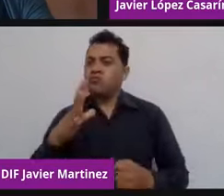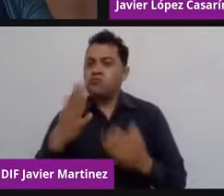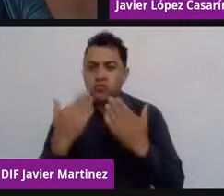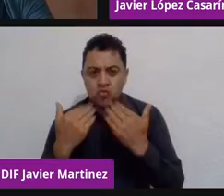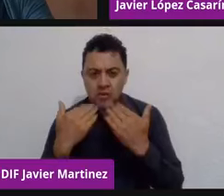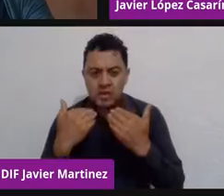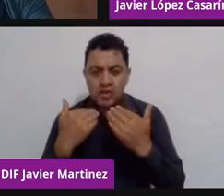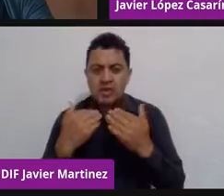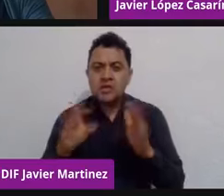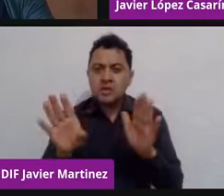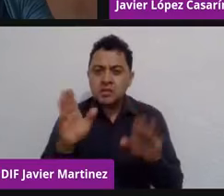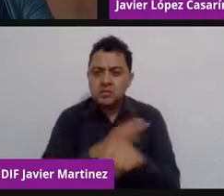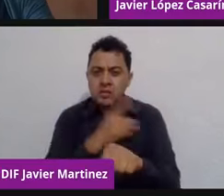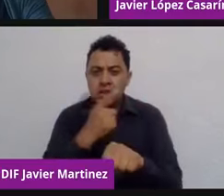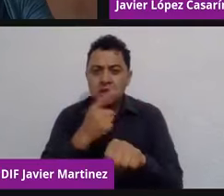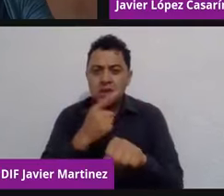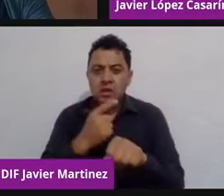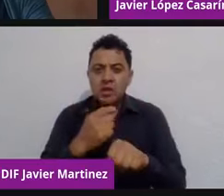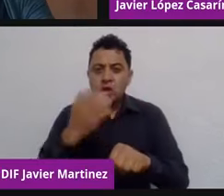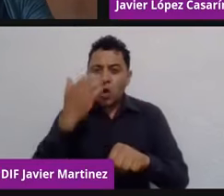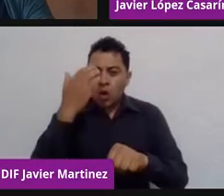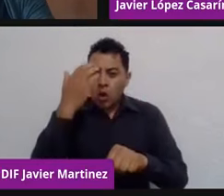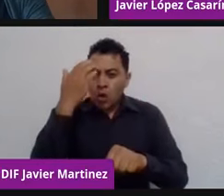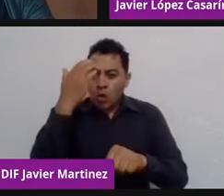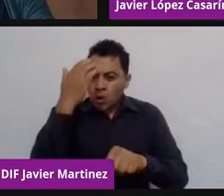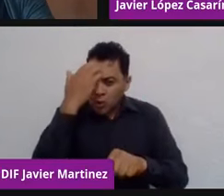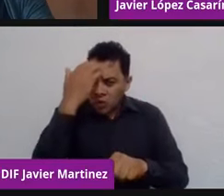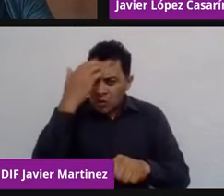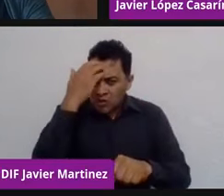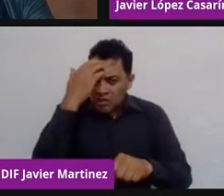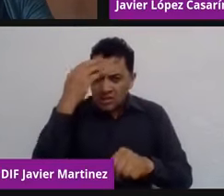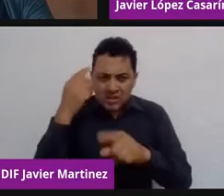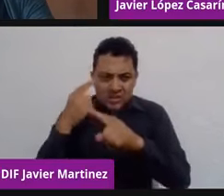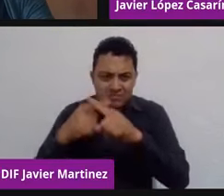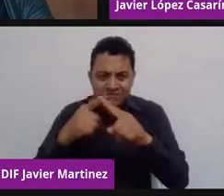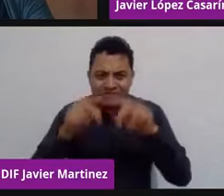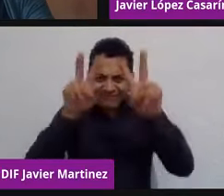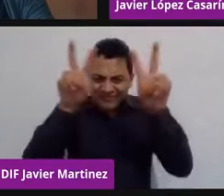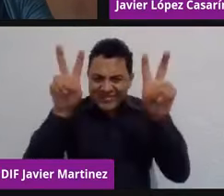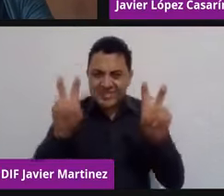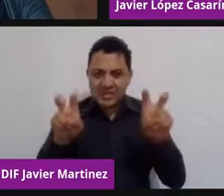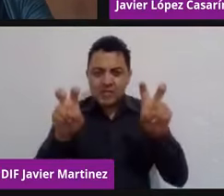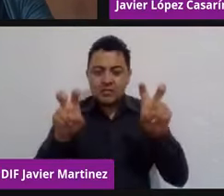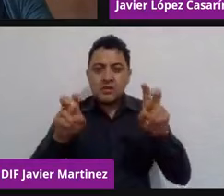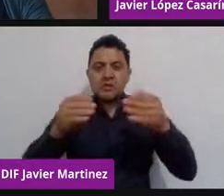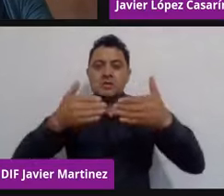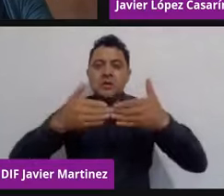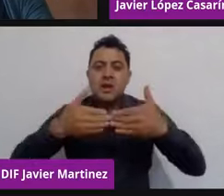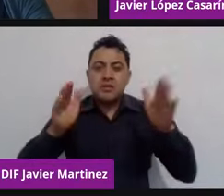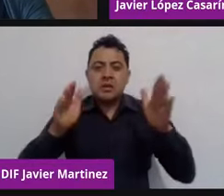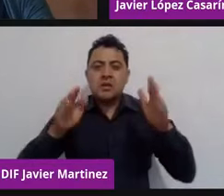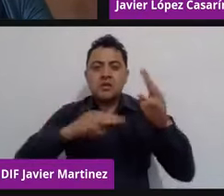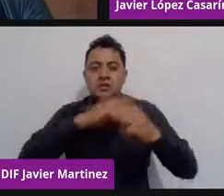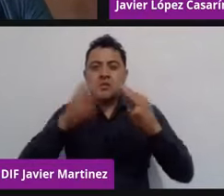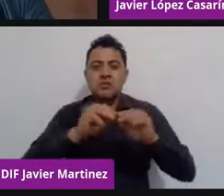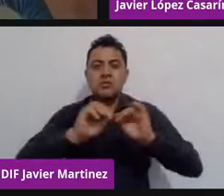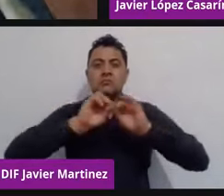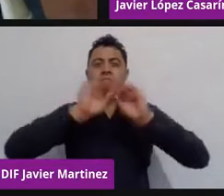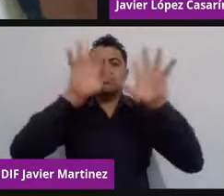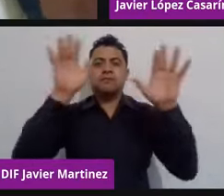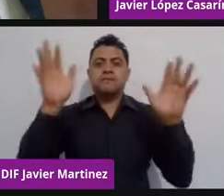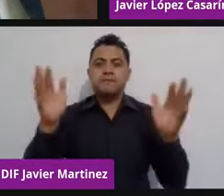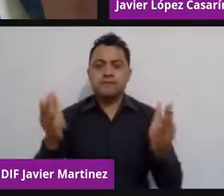conocimiento te hace crecer. Y también lo presento con un ejemplo gráfico. Y es decir, si esta fuera un